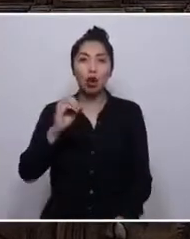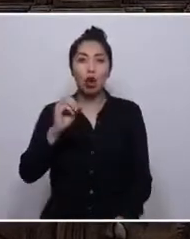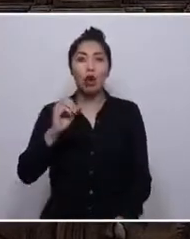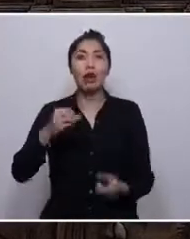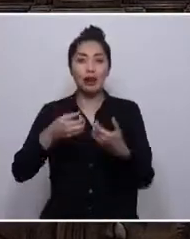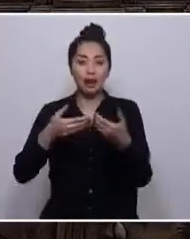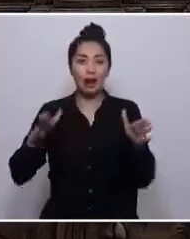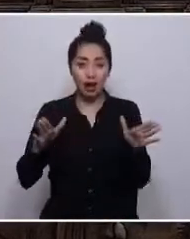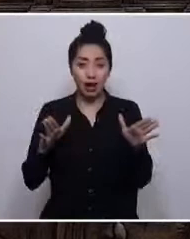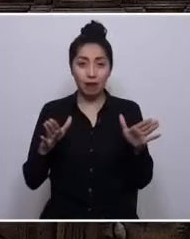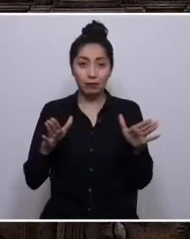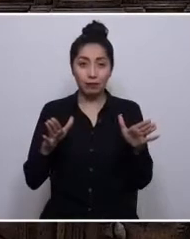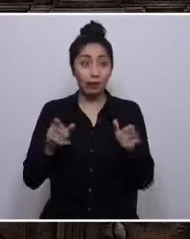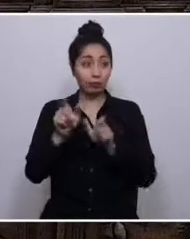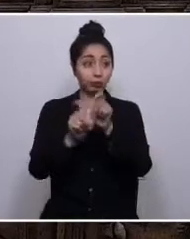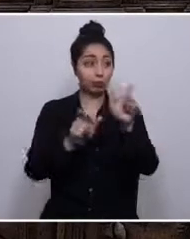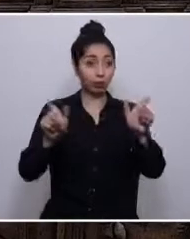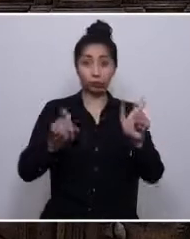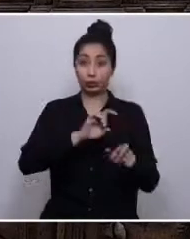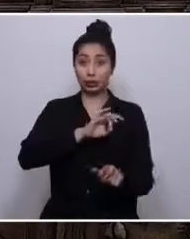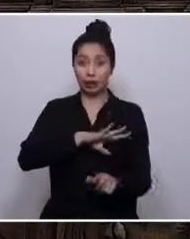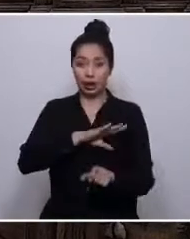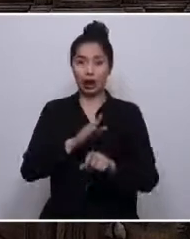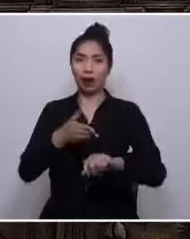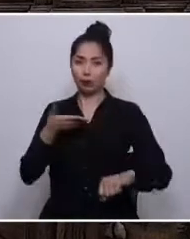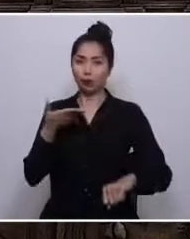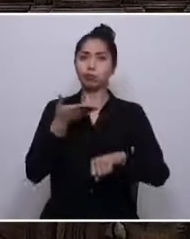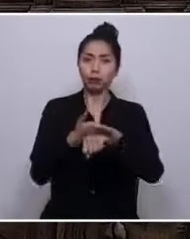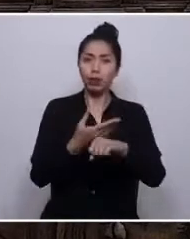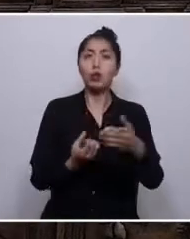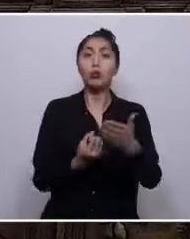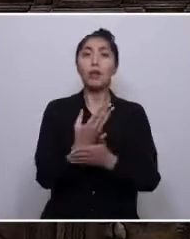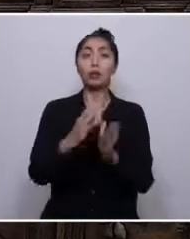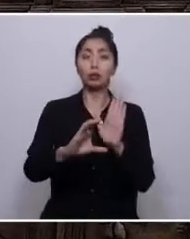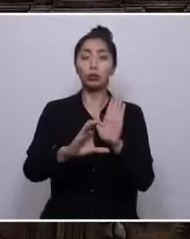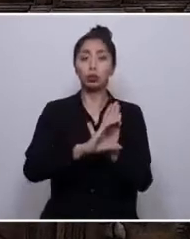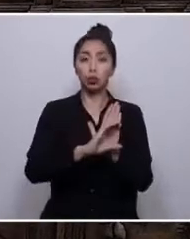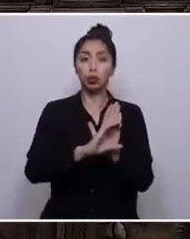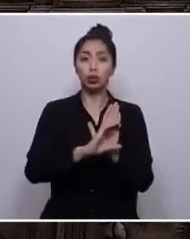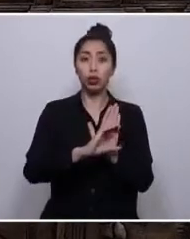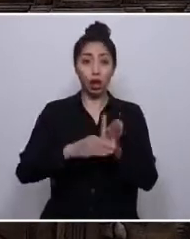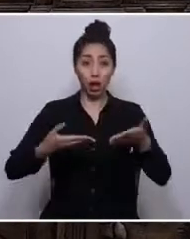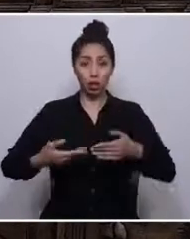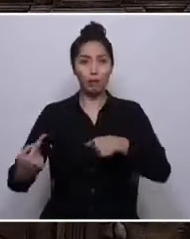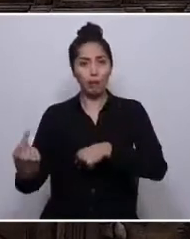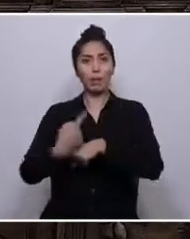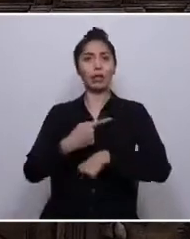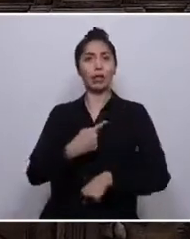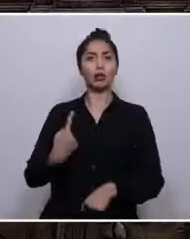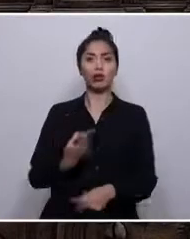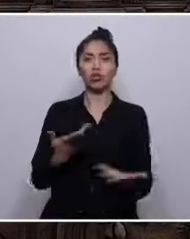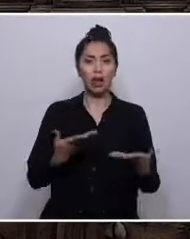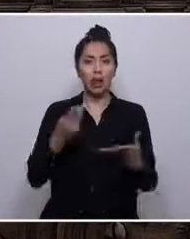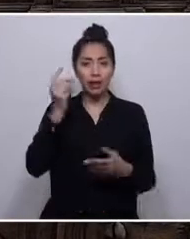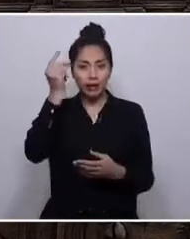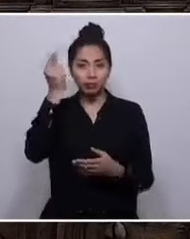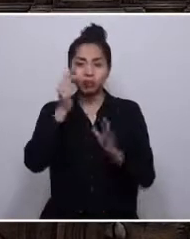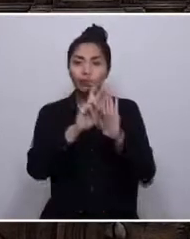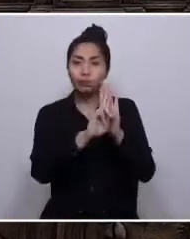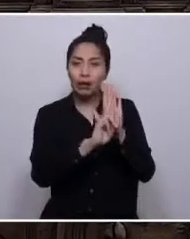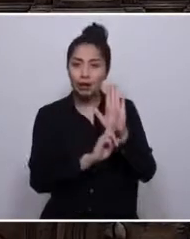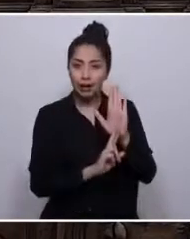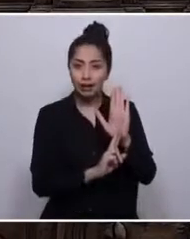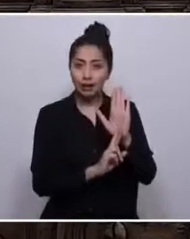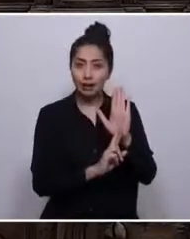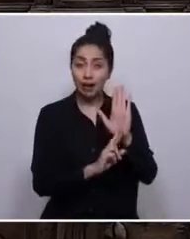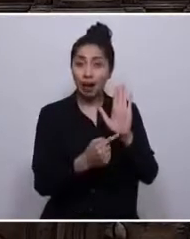nacional de chilenos y chilenas que demandan una nueva constitución nos han mandatado a crear reglas en que la